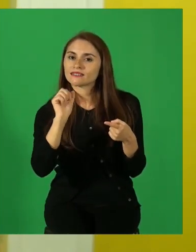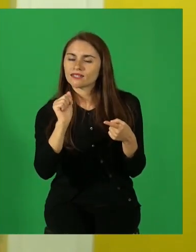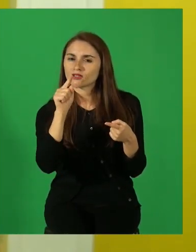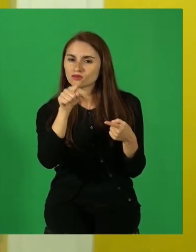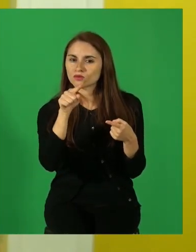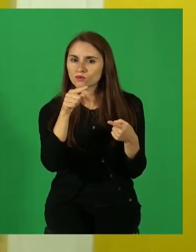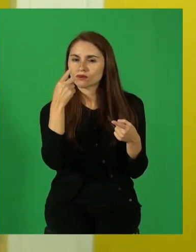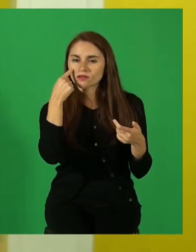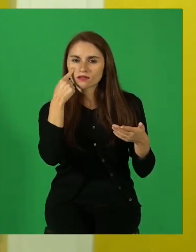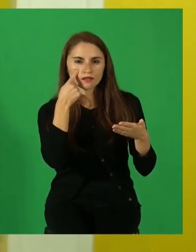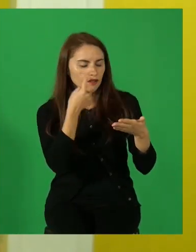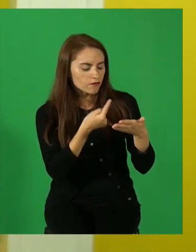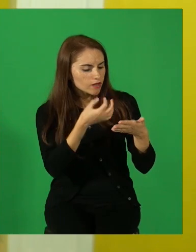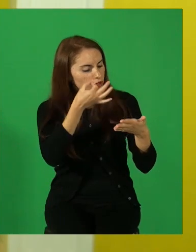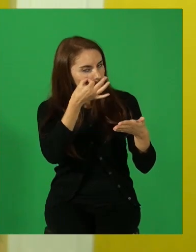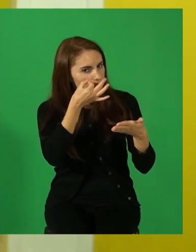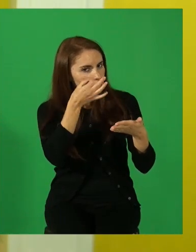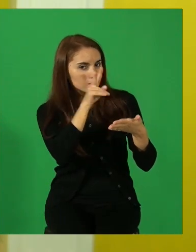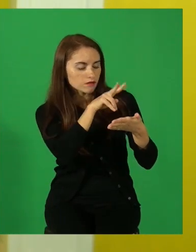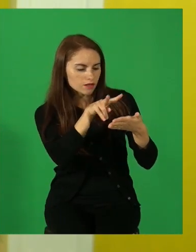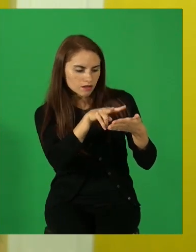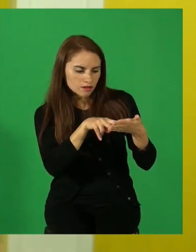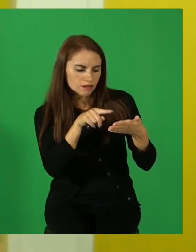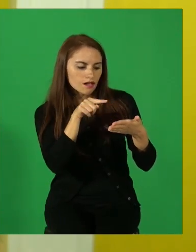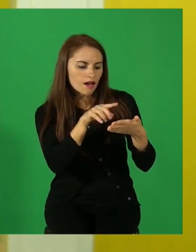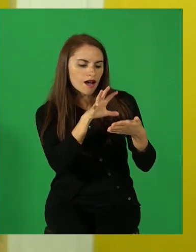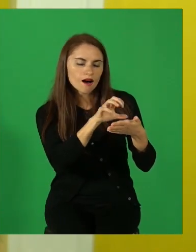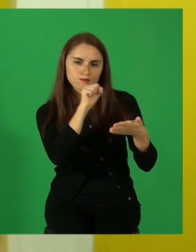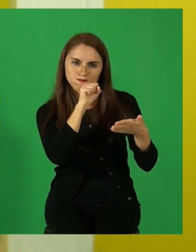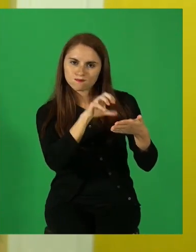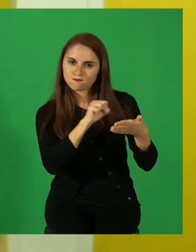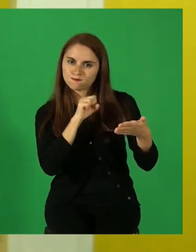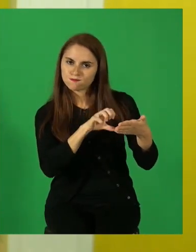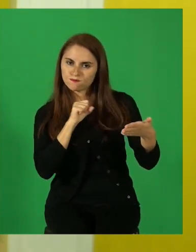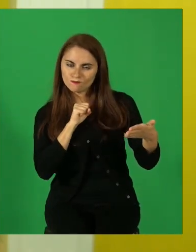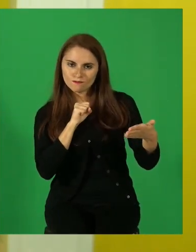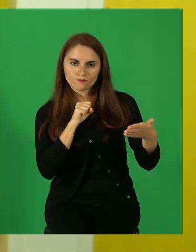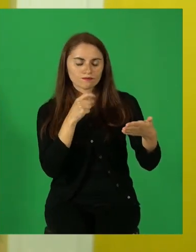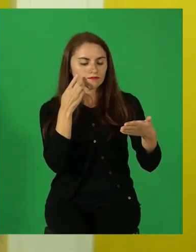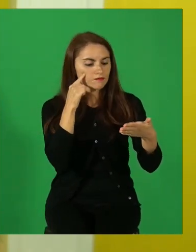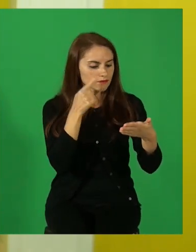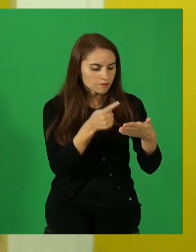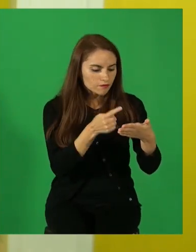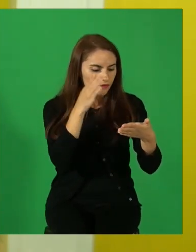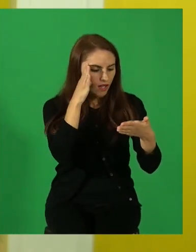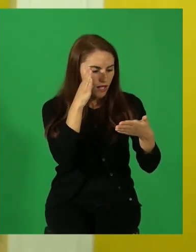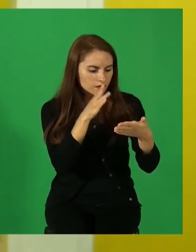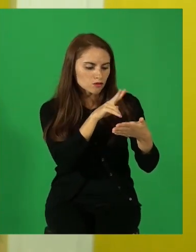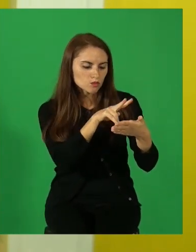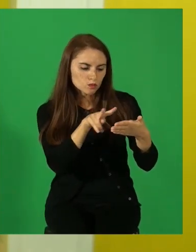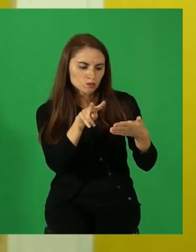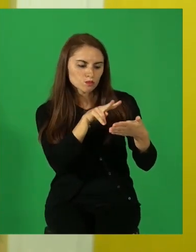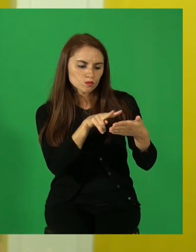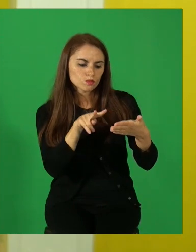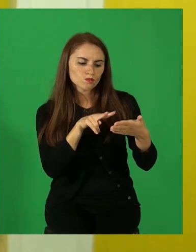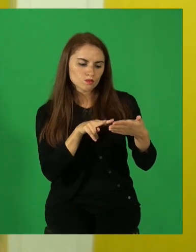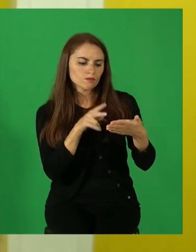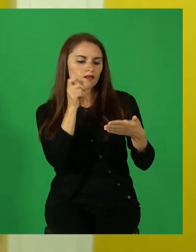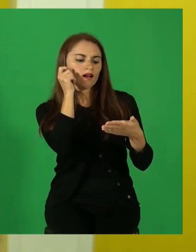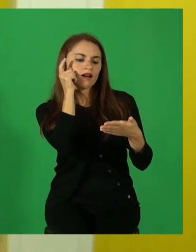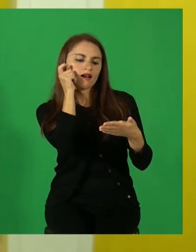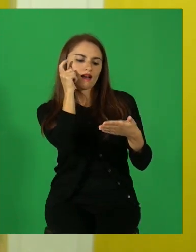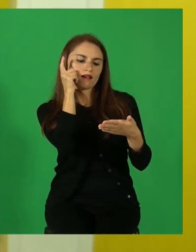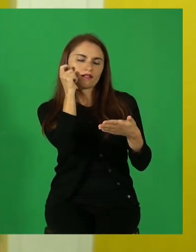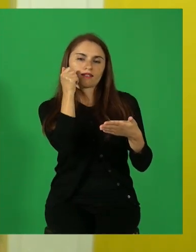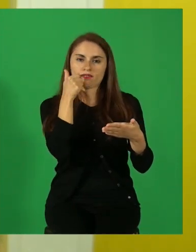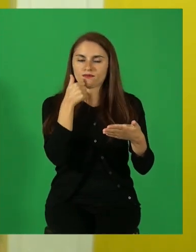fijarte en los indicadores textuales, leer con atención e ir asimilando y comprendiendo